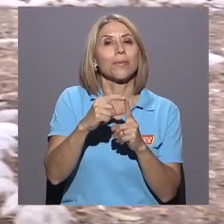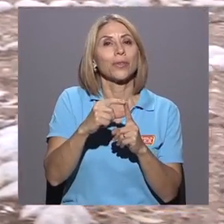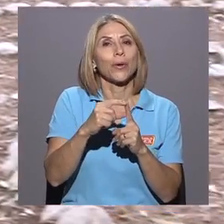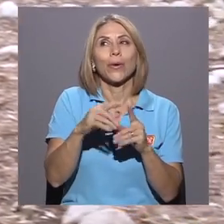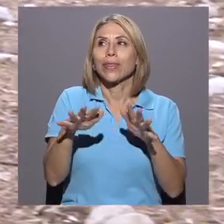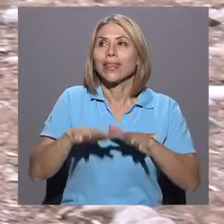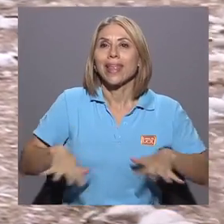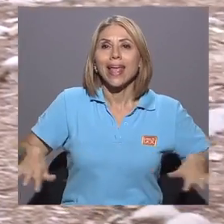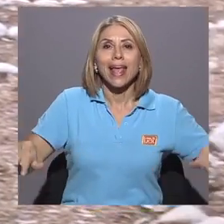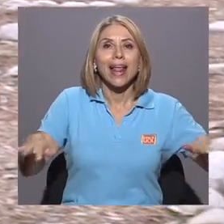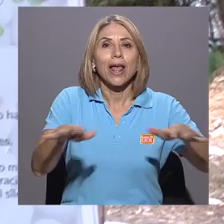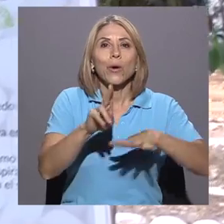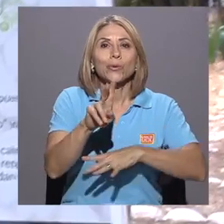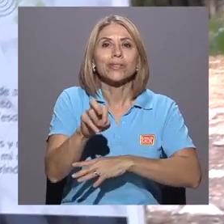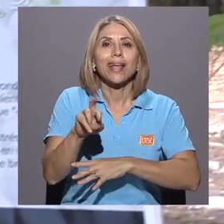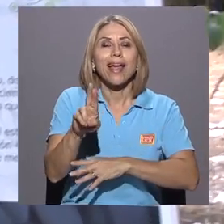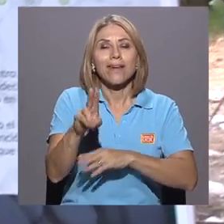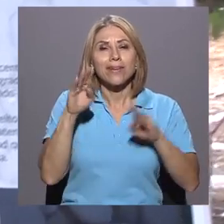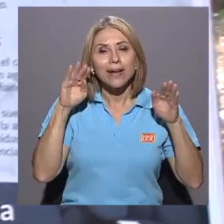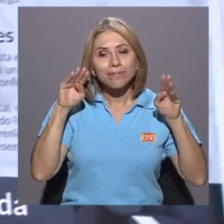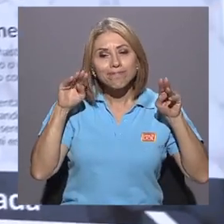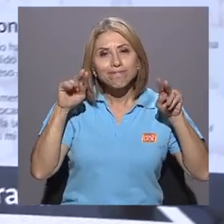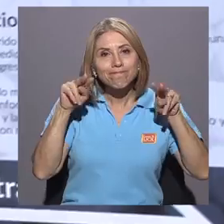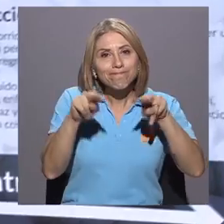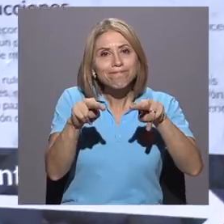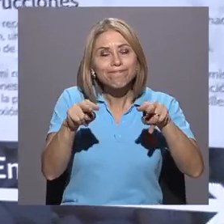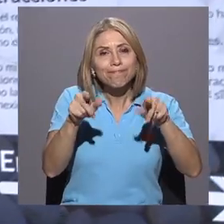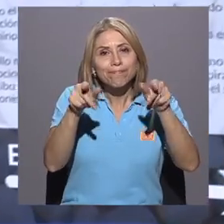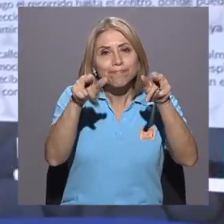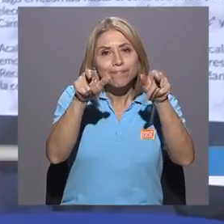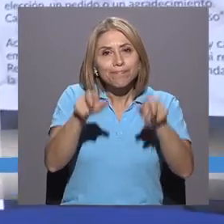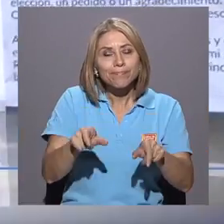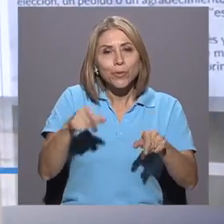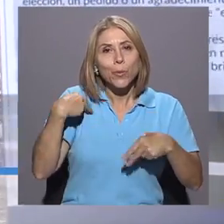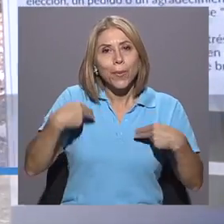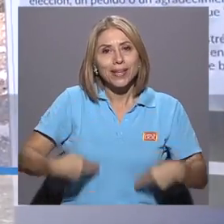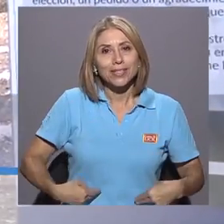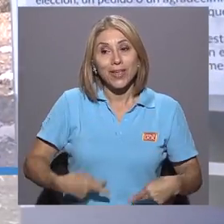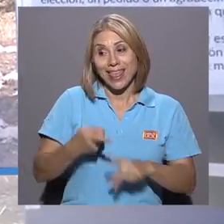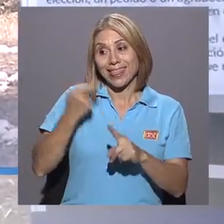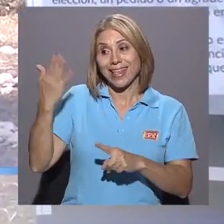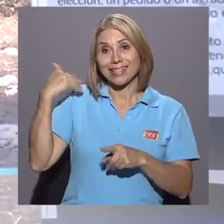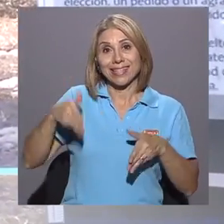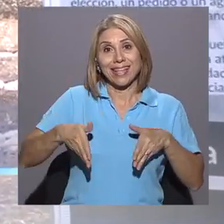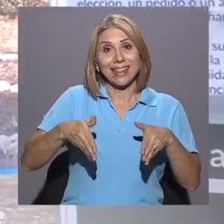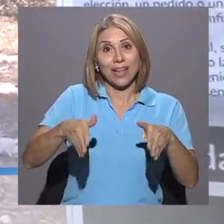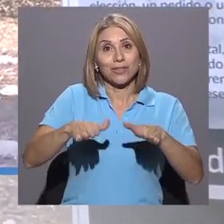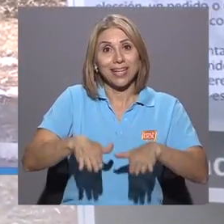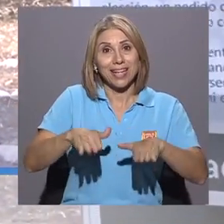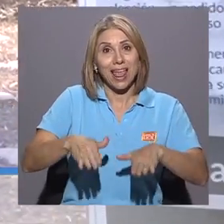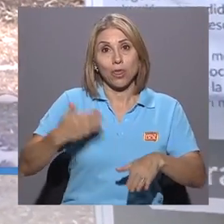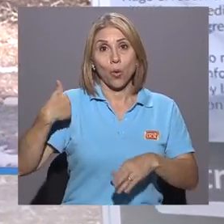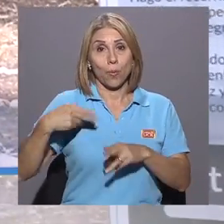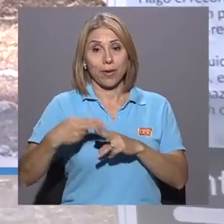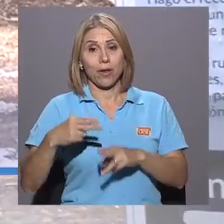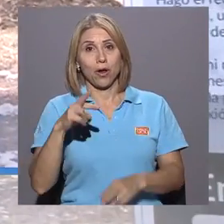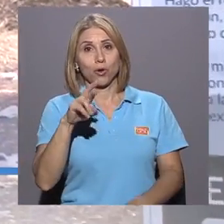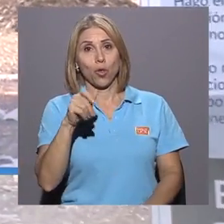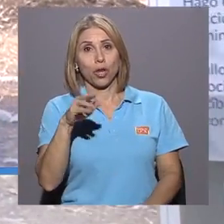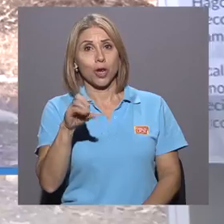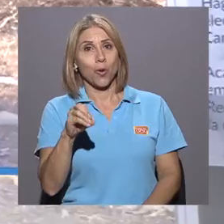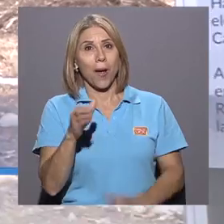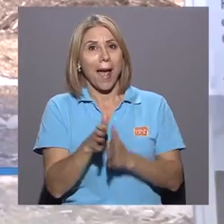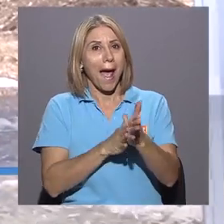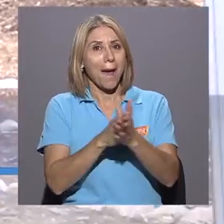del campus. Desde que la Universidad de Costa Rica creó el sendero llamado Serenidad, Don Rodrigo aprovecha el